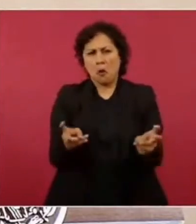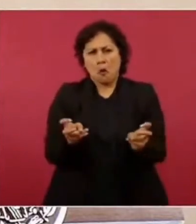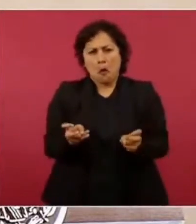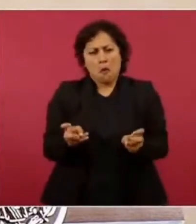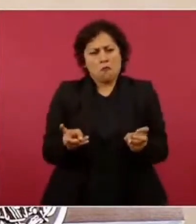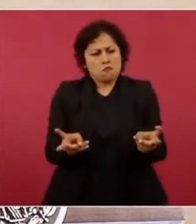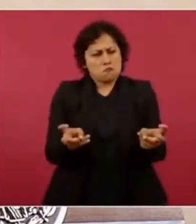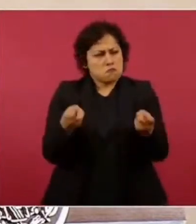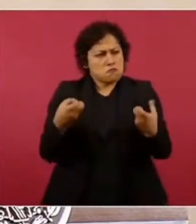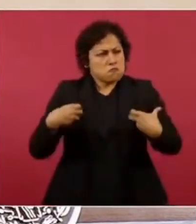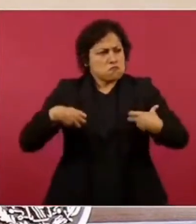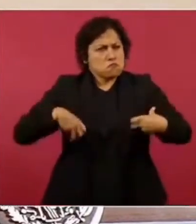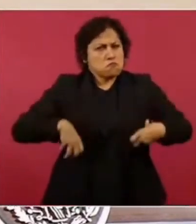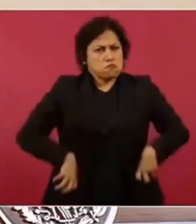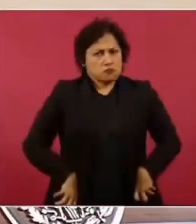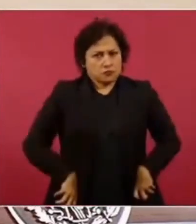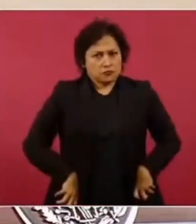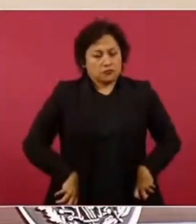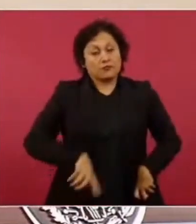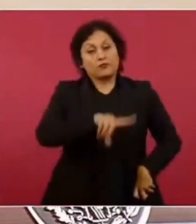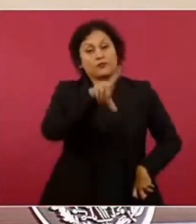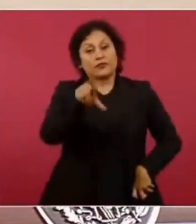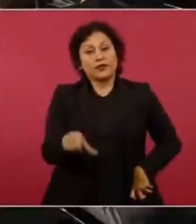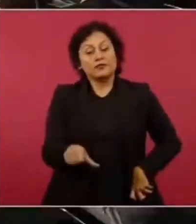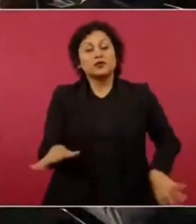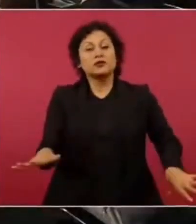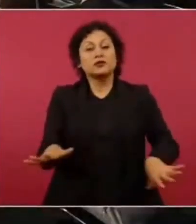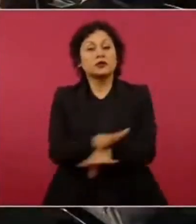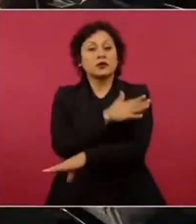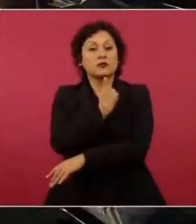Zedillo continúa con la misma política